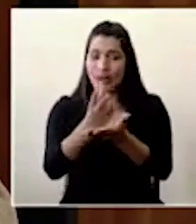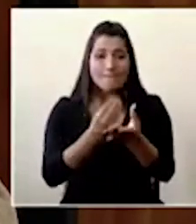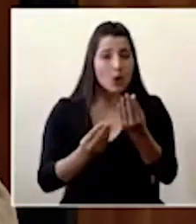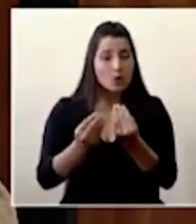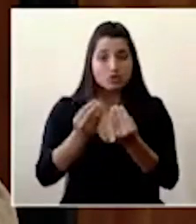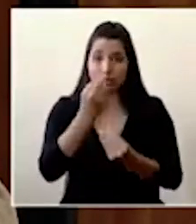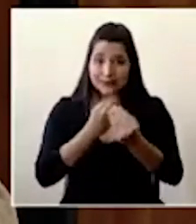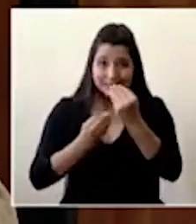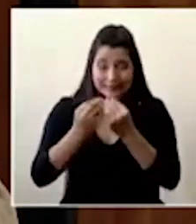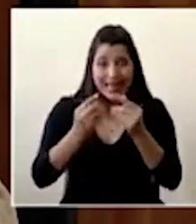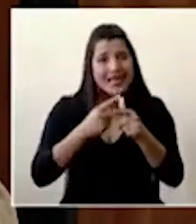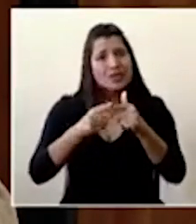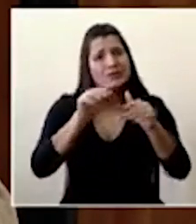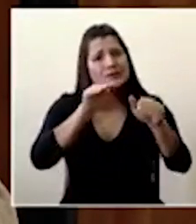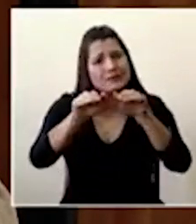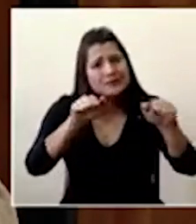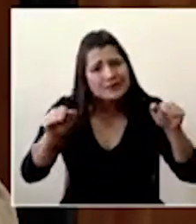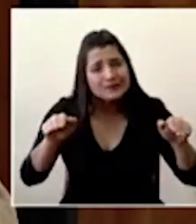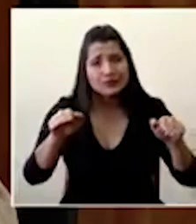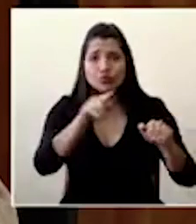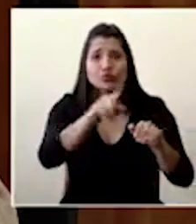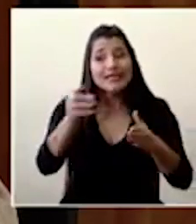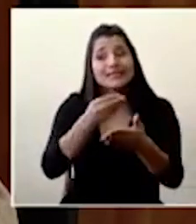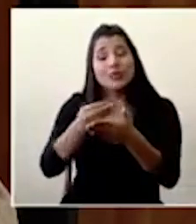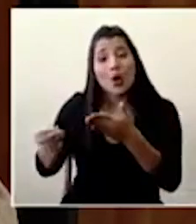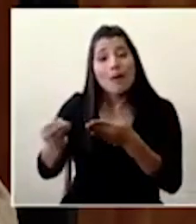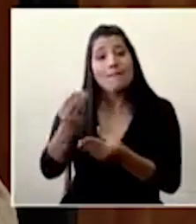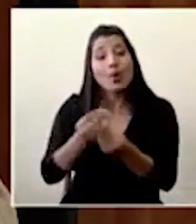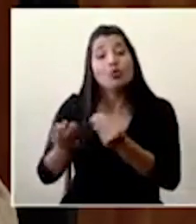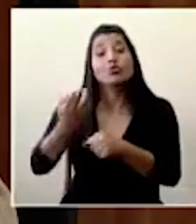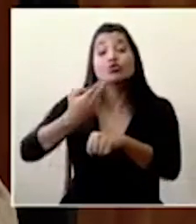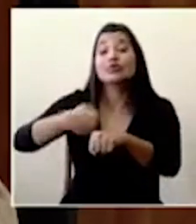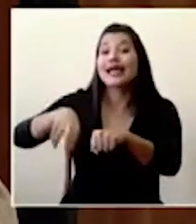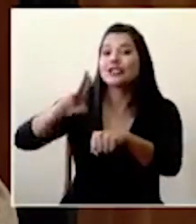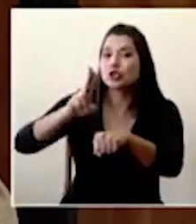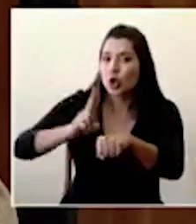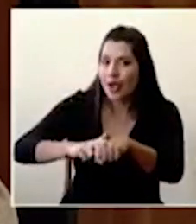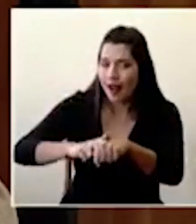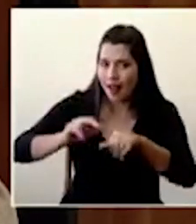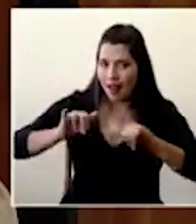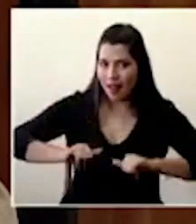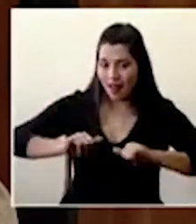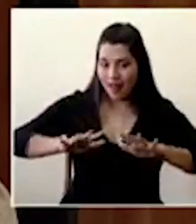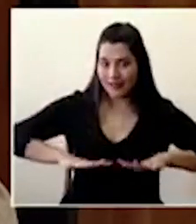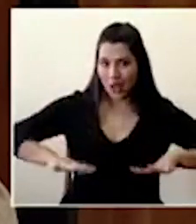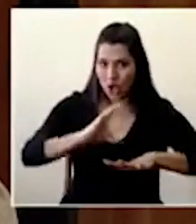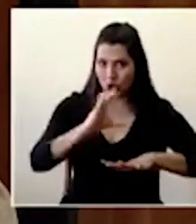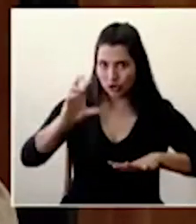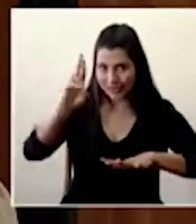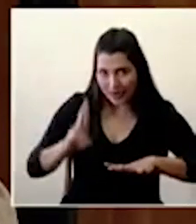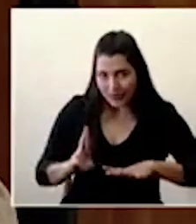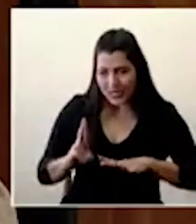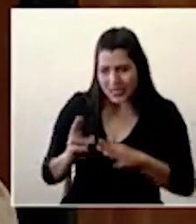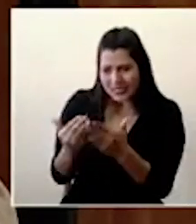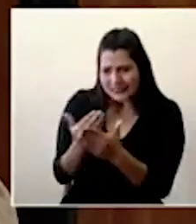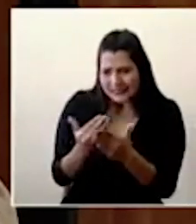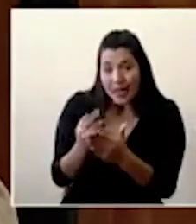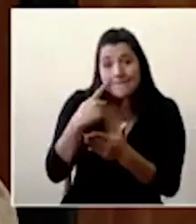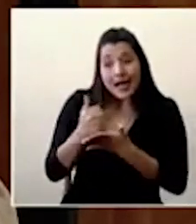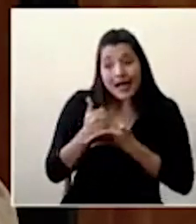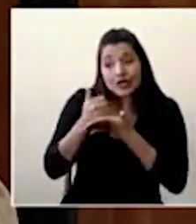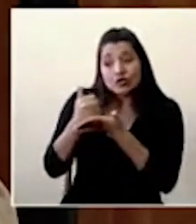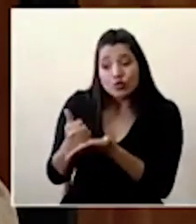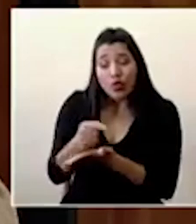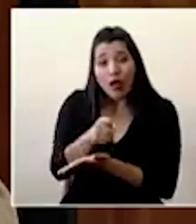instamos a que consuman productos nacionales, frescos, para ayudar así a los agricultores que son quienes están trabajando,